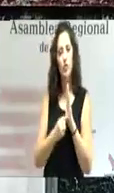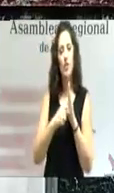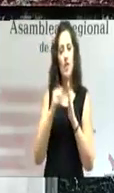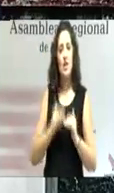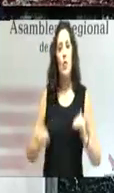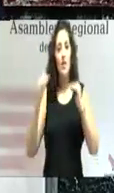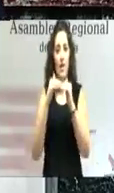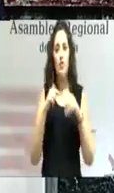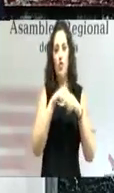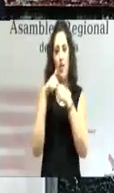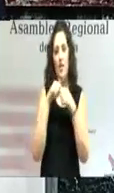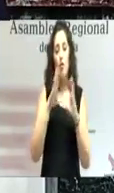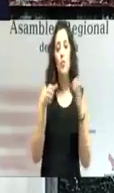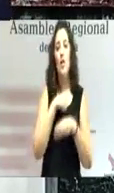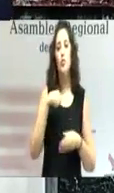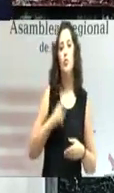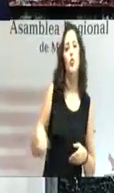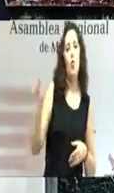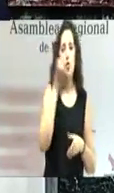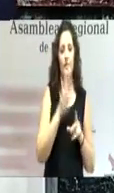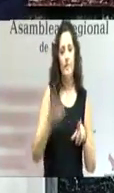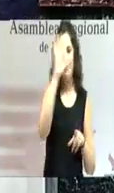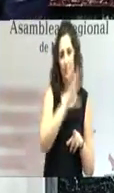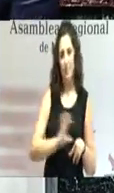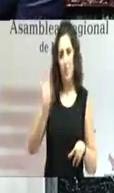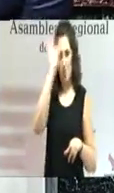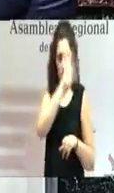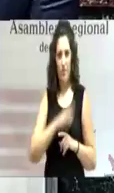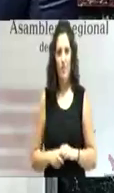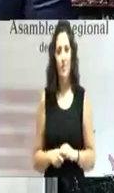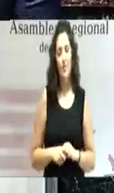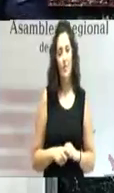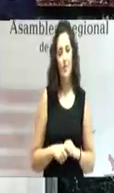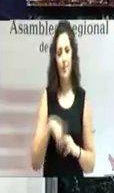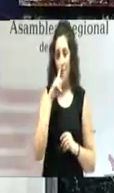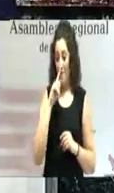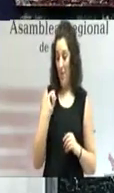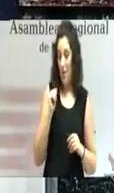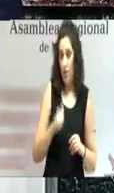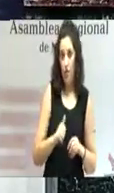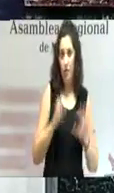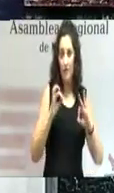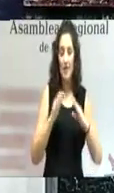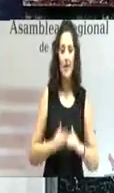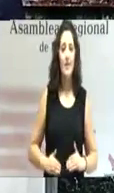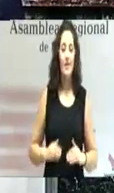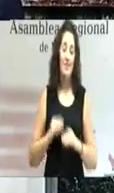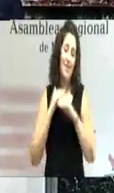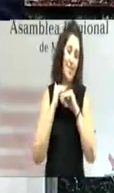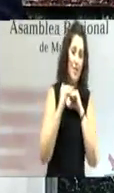entre todas las comunidades autónomas. Los últimos años han traído estabilidad y crecimiento.